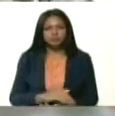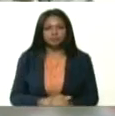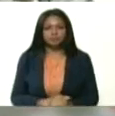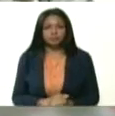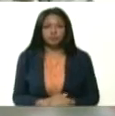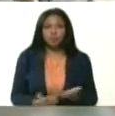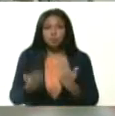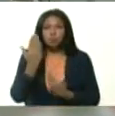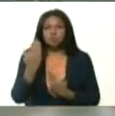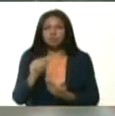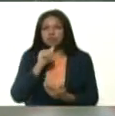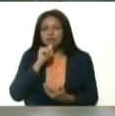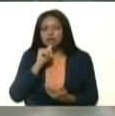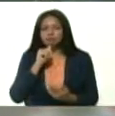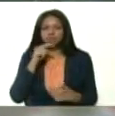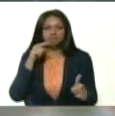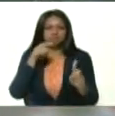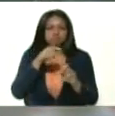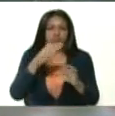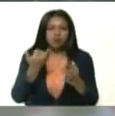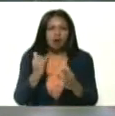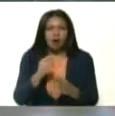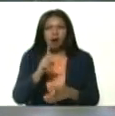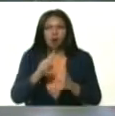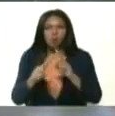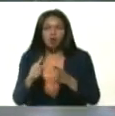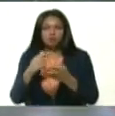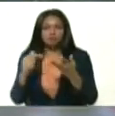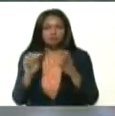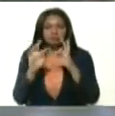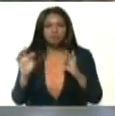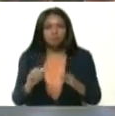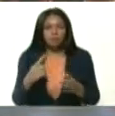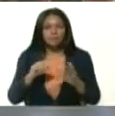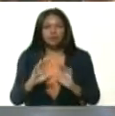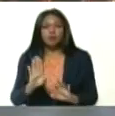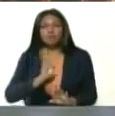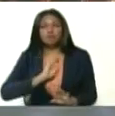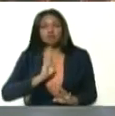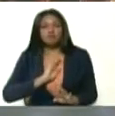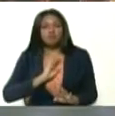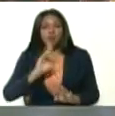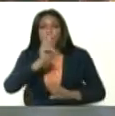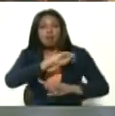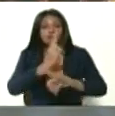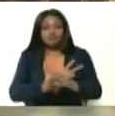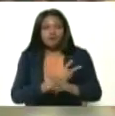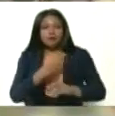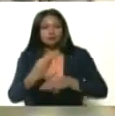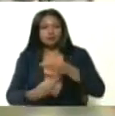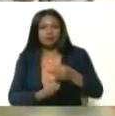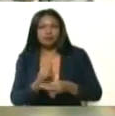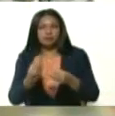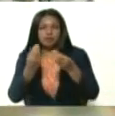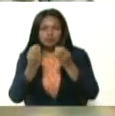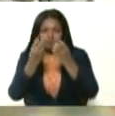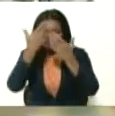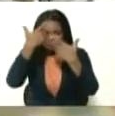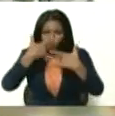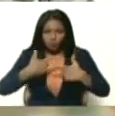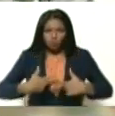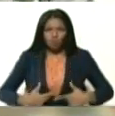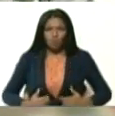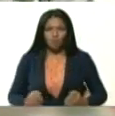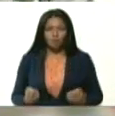importante no es el procedimiento que puede emplear en algún caso, sino el mismo, la fuerza creadora que irradia a su persona.